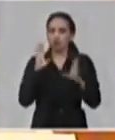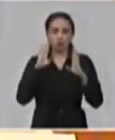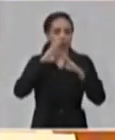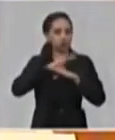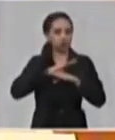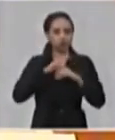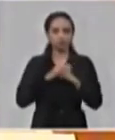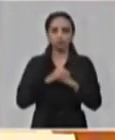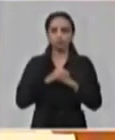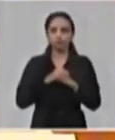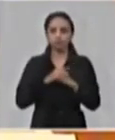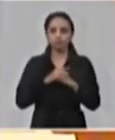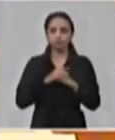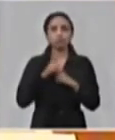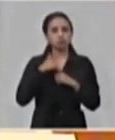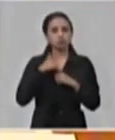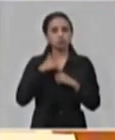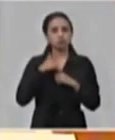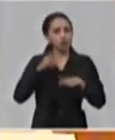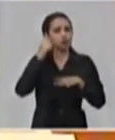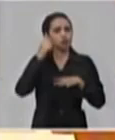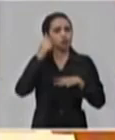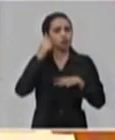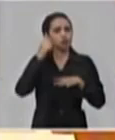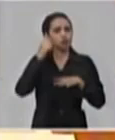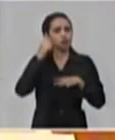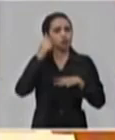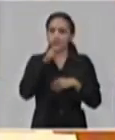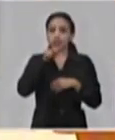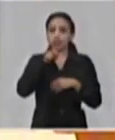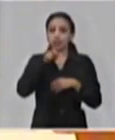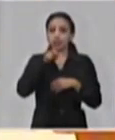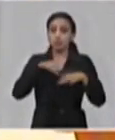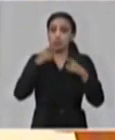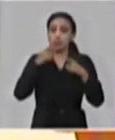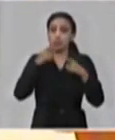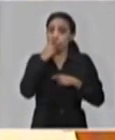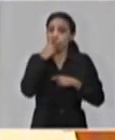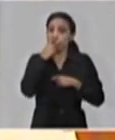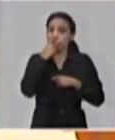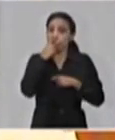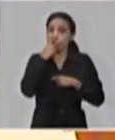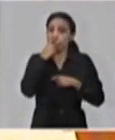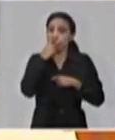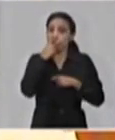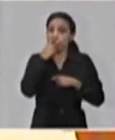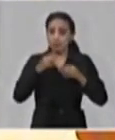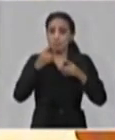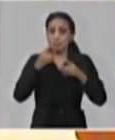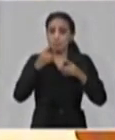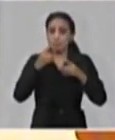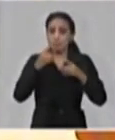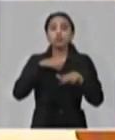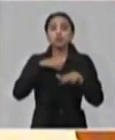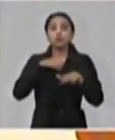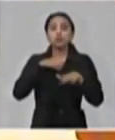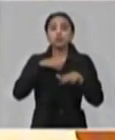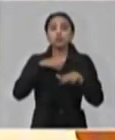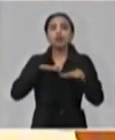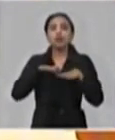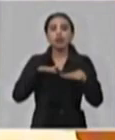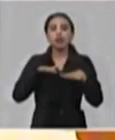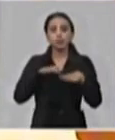Nos podemos preocupar y ocupar, que de hecho tenemos que hacerlo, pero lo que tenemos que prepararnos,